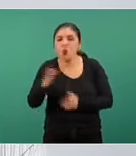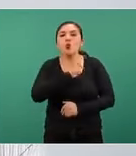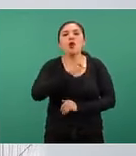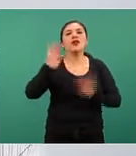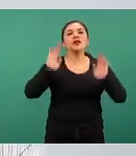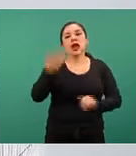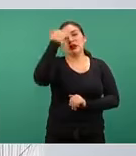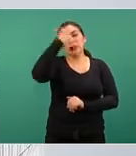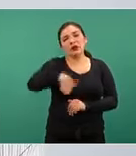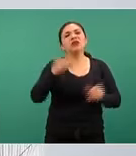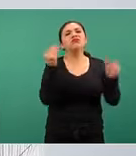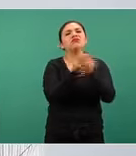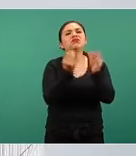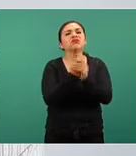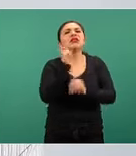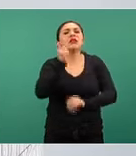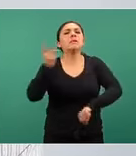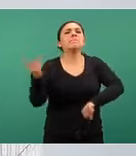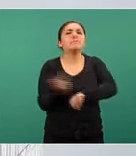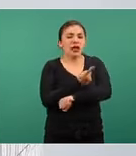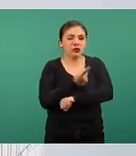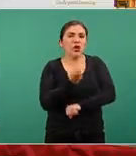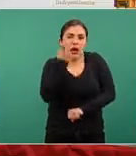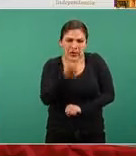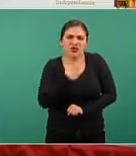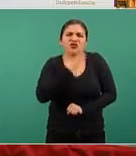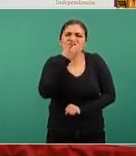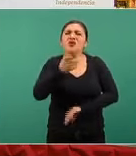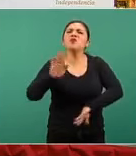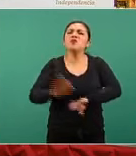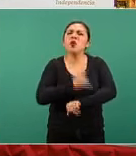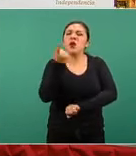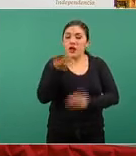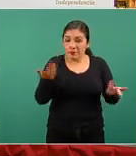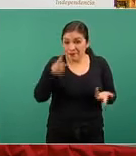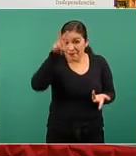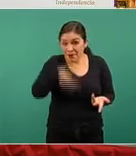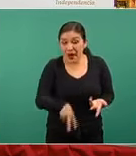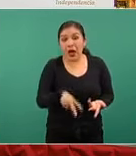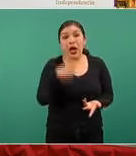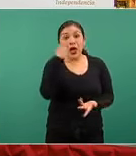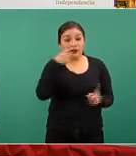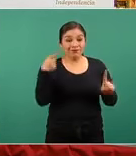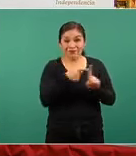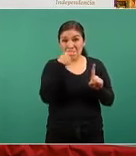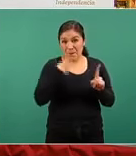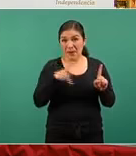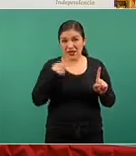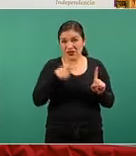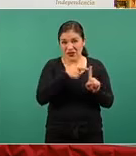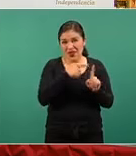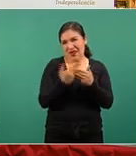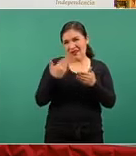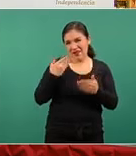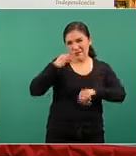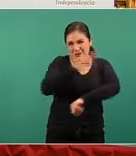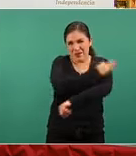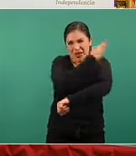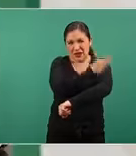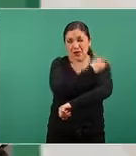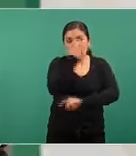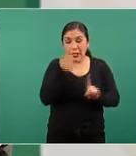saber la clasificación final ¿por qué lo comentamos? porque si bien es cierto en el caso específico de esta persona